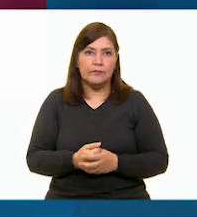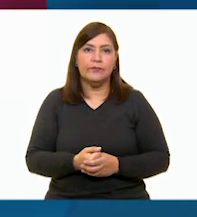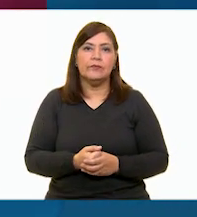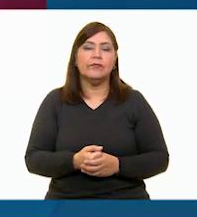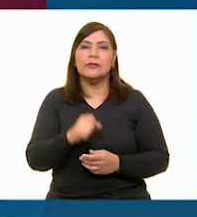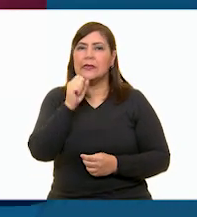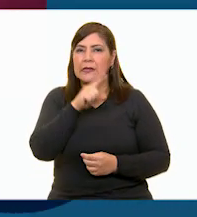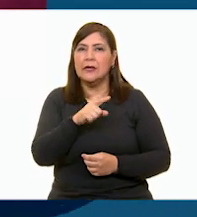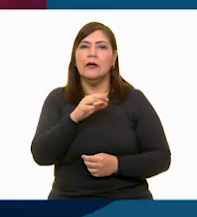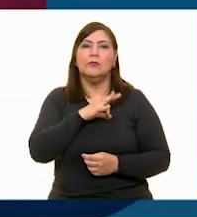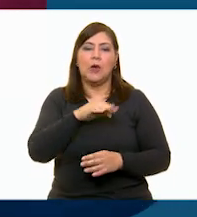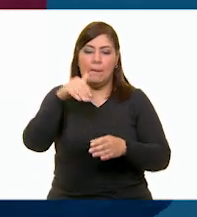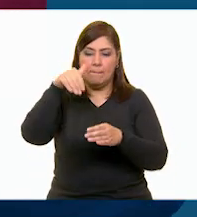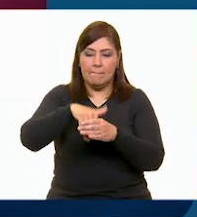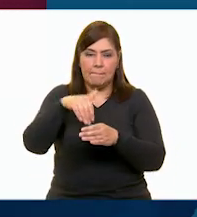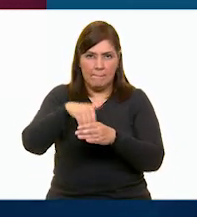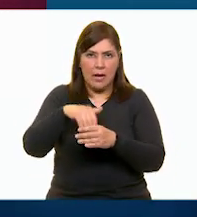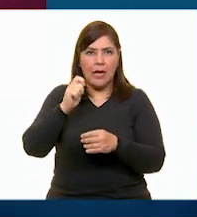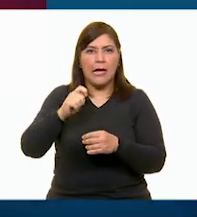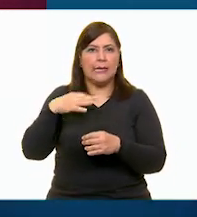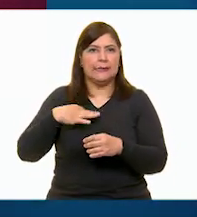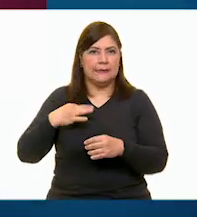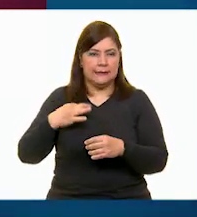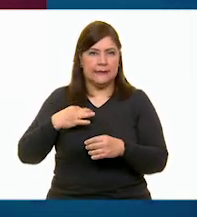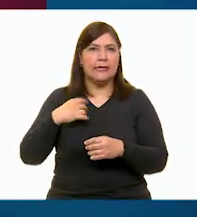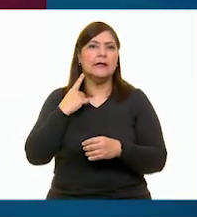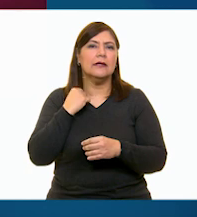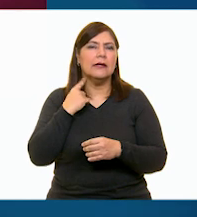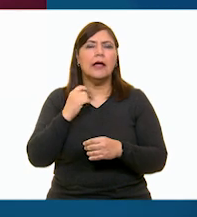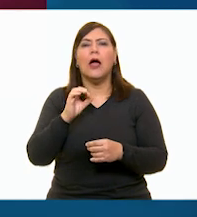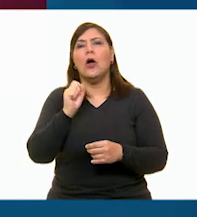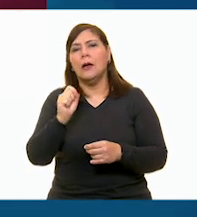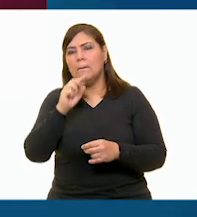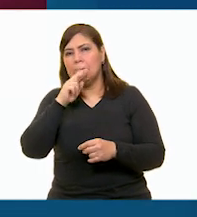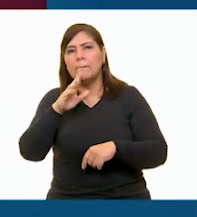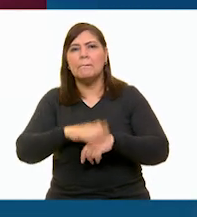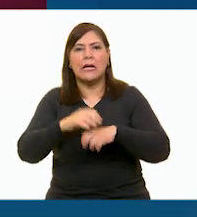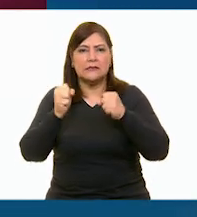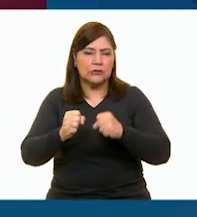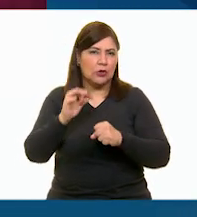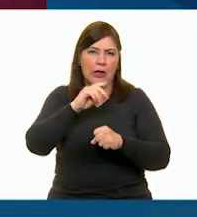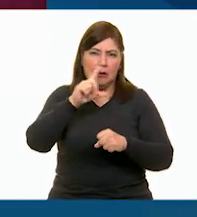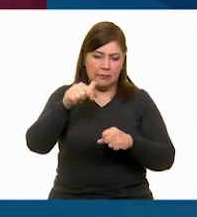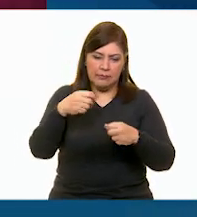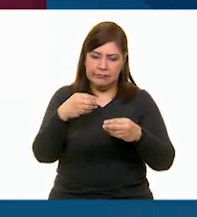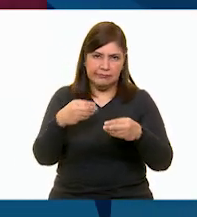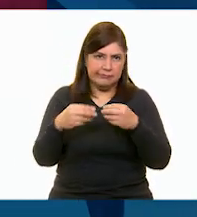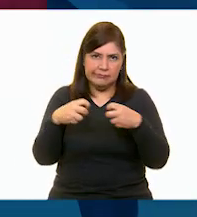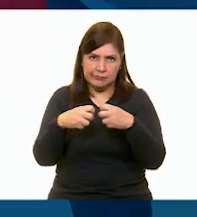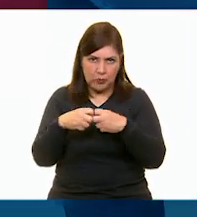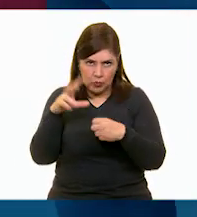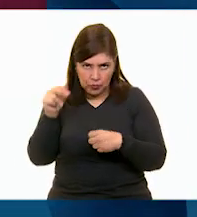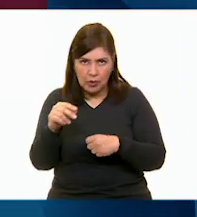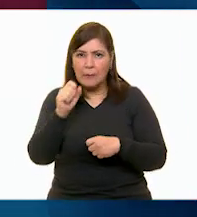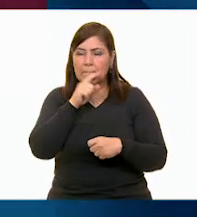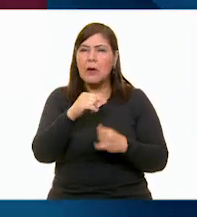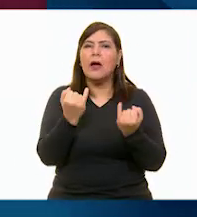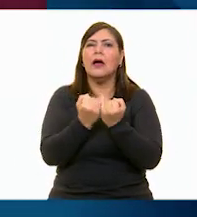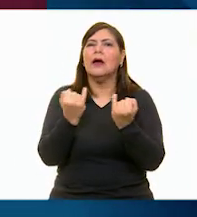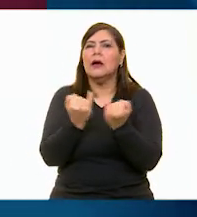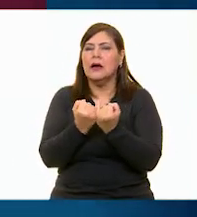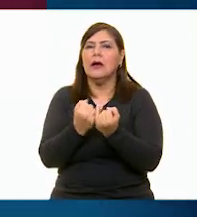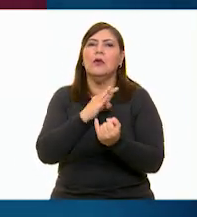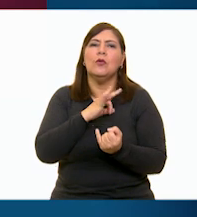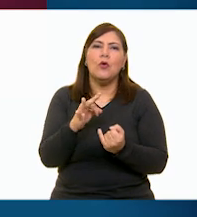utilizar bolsas de tela en vez de utilizar bolsas de plástico empezar ya no utilizar el auto y irte en